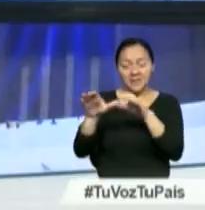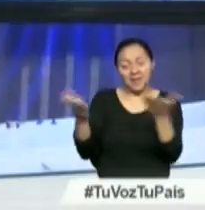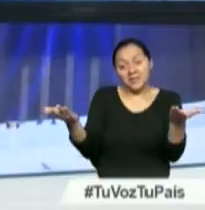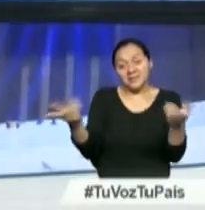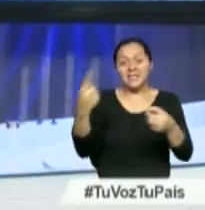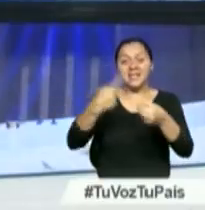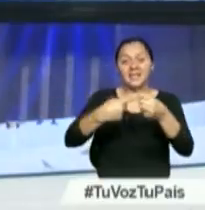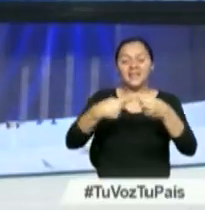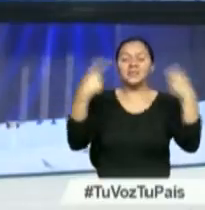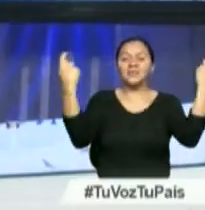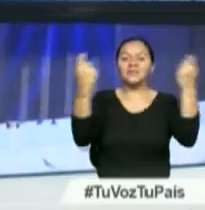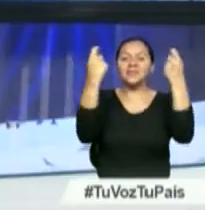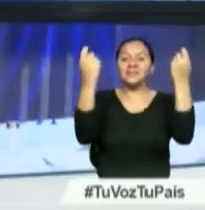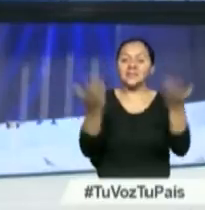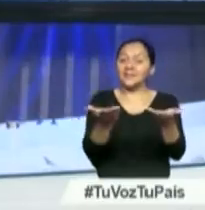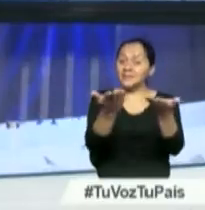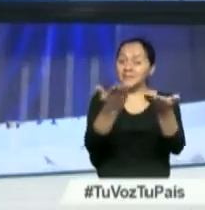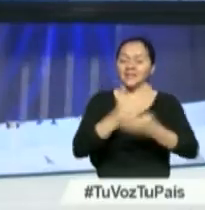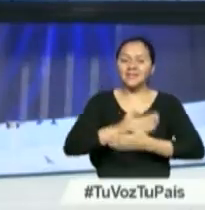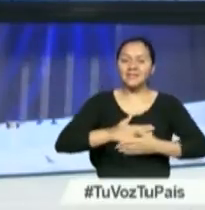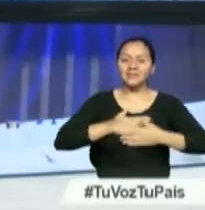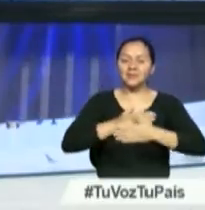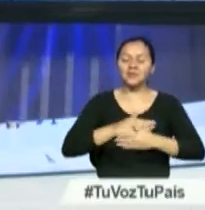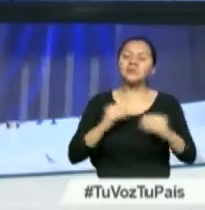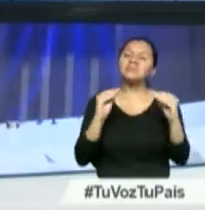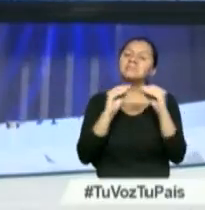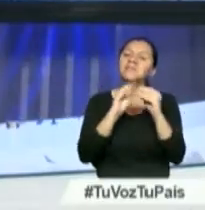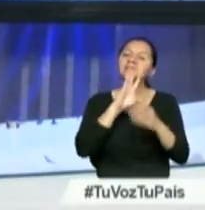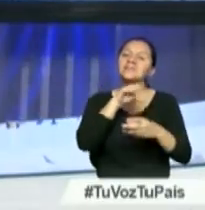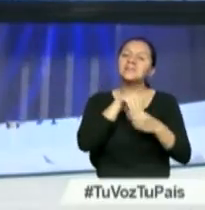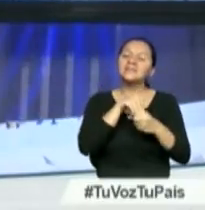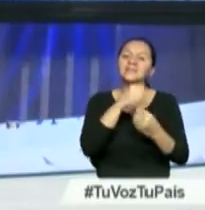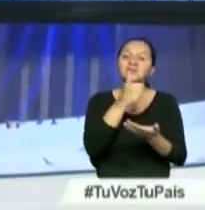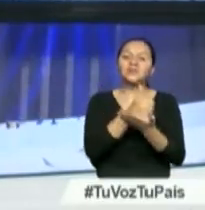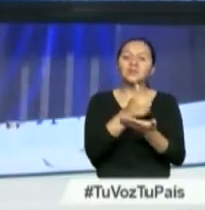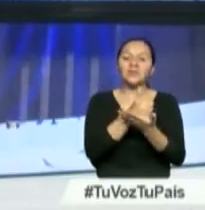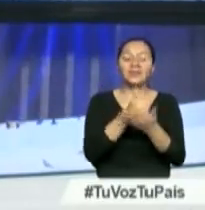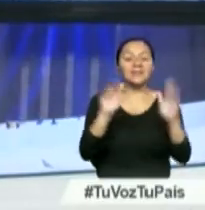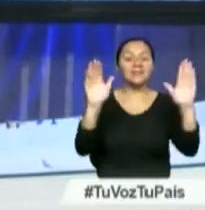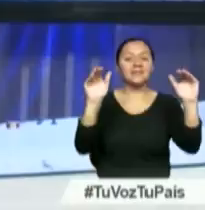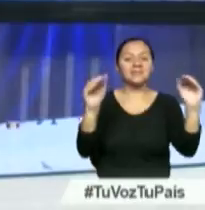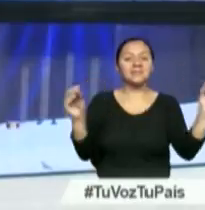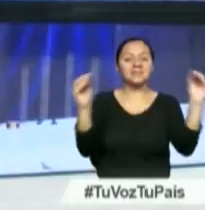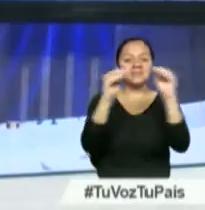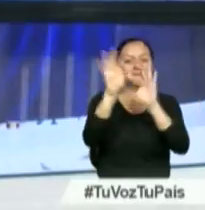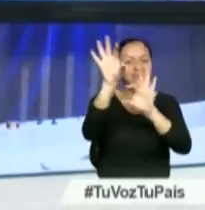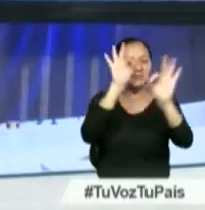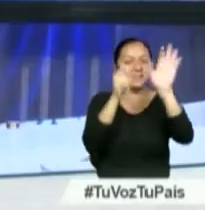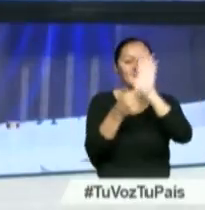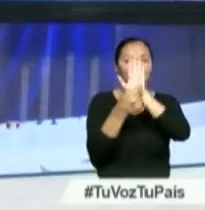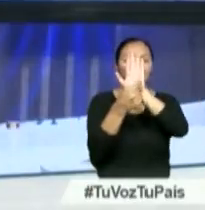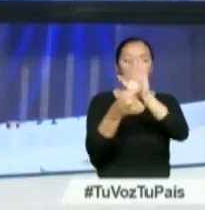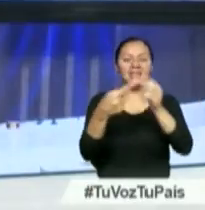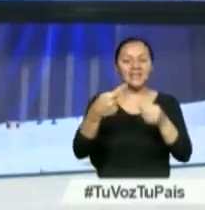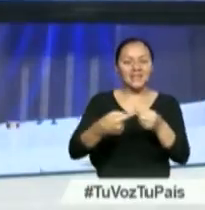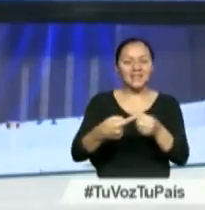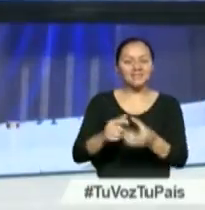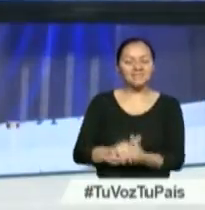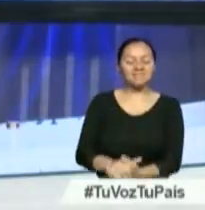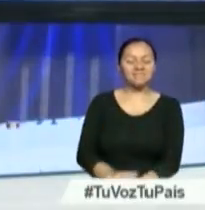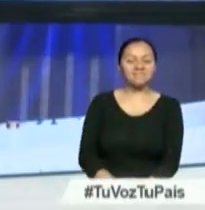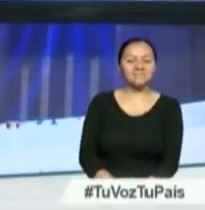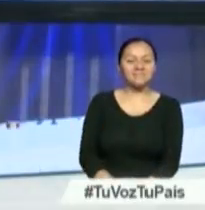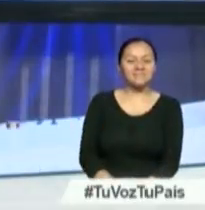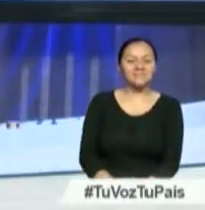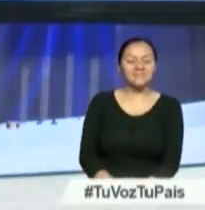la carita de Dios para usted. Y para seguir enamorándonos de esta bella ciudad nos despedimos con estas hermosas imágenes de la capital de los